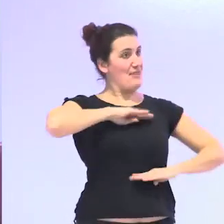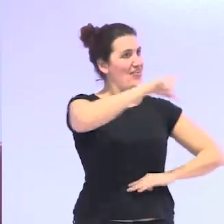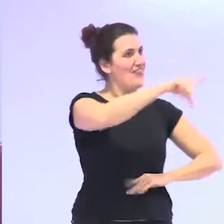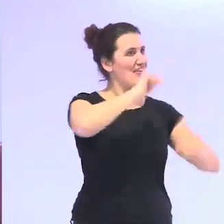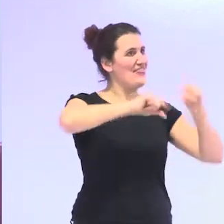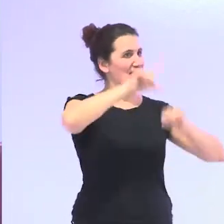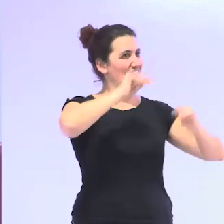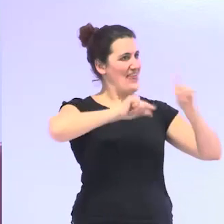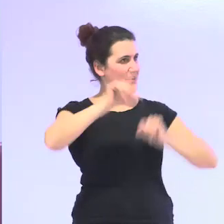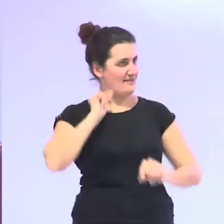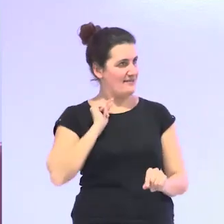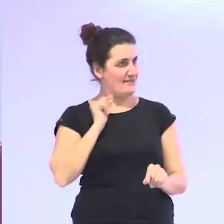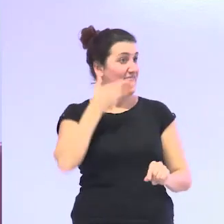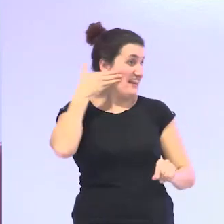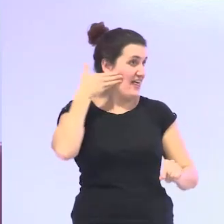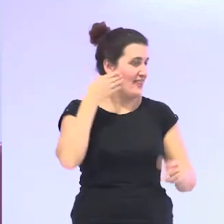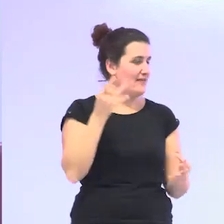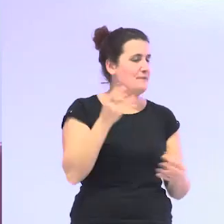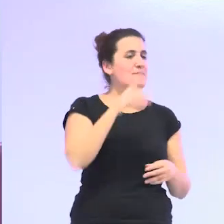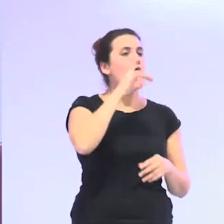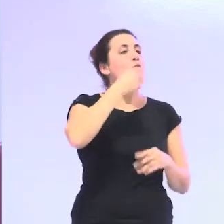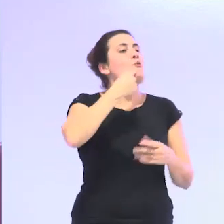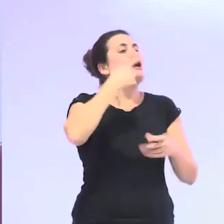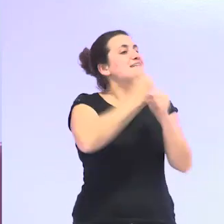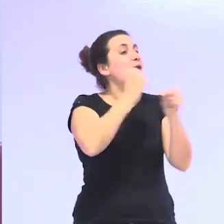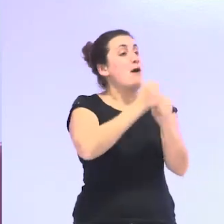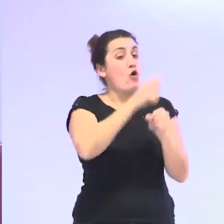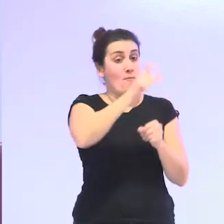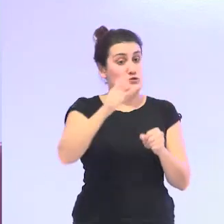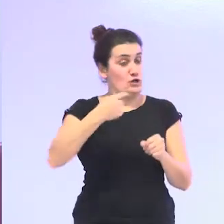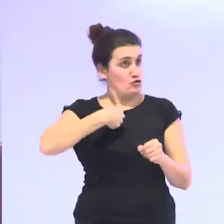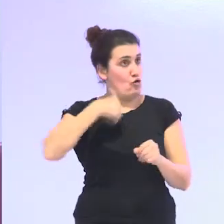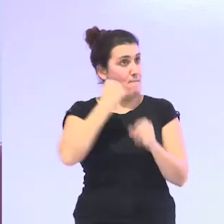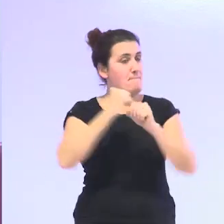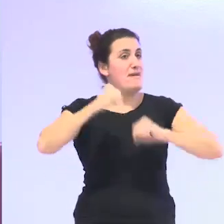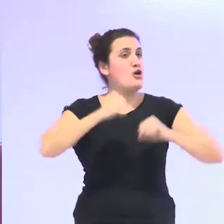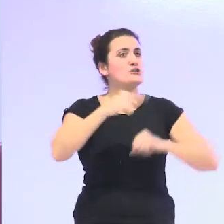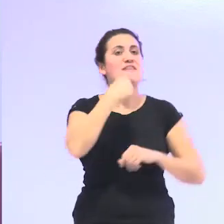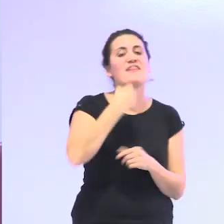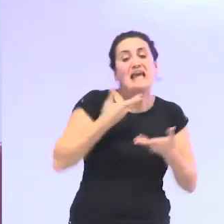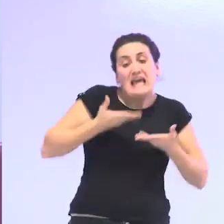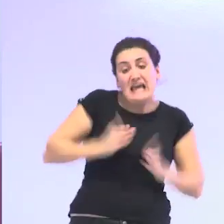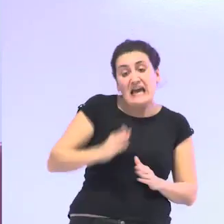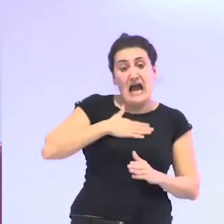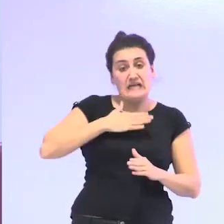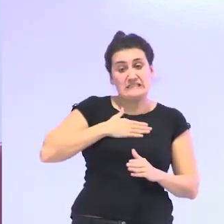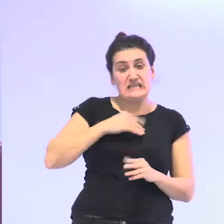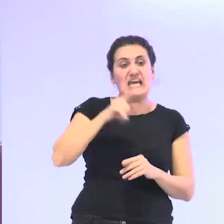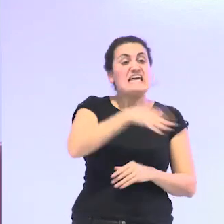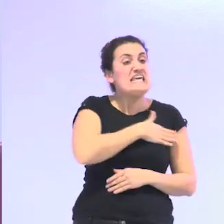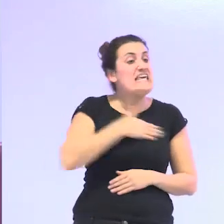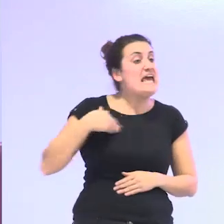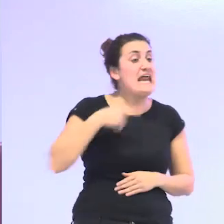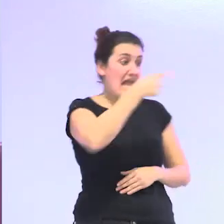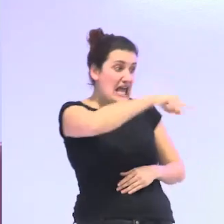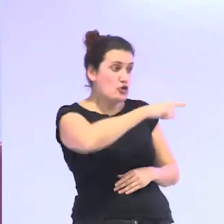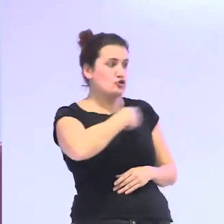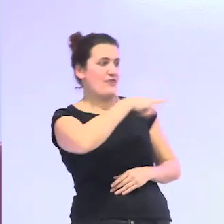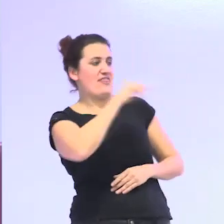decisiones porque una de las cosas que yo me encuentro cuando trabajo con colectivos de mayores es que me dicen que sus hijas y sus hijos quieren tomar decisiones